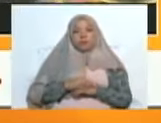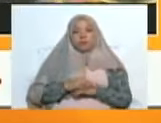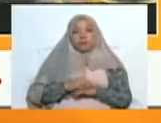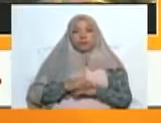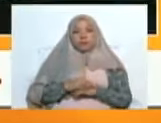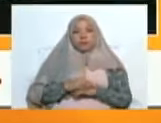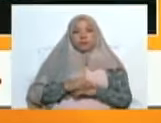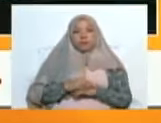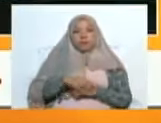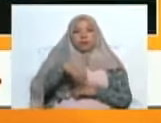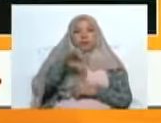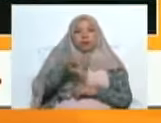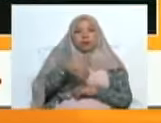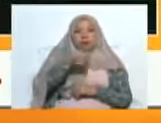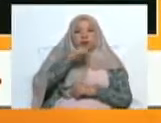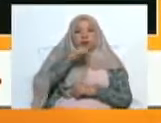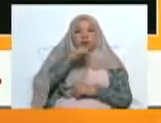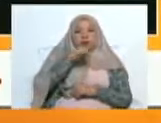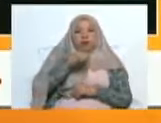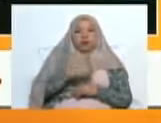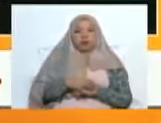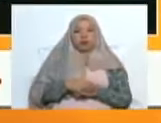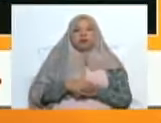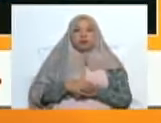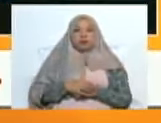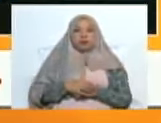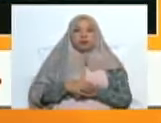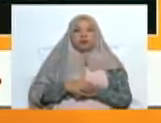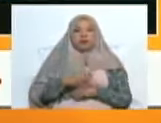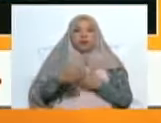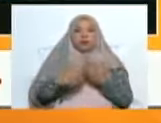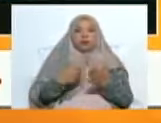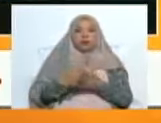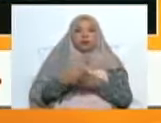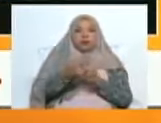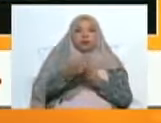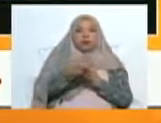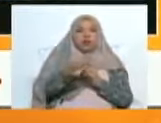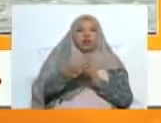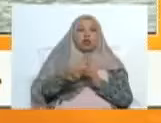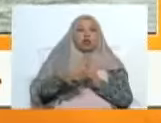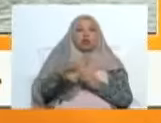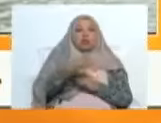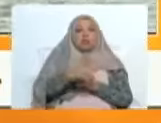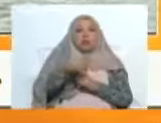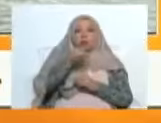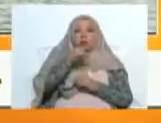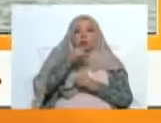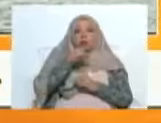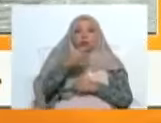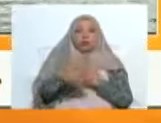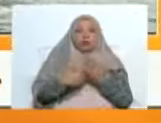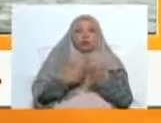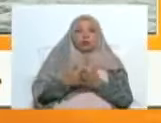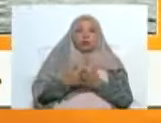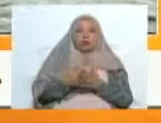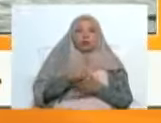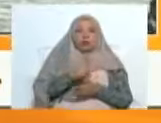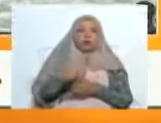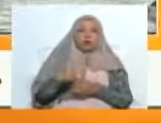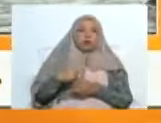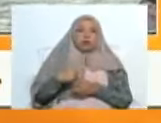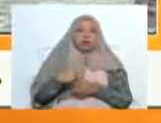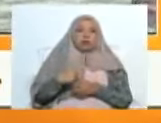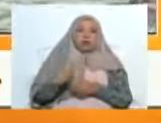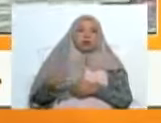los estados, las regiones, todos los municipios, las comunidades turísticas organizadas, el sector privado, todos